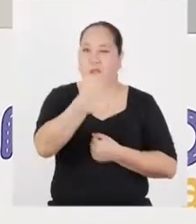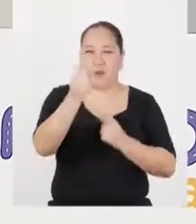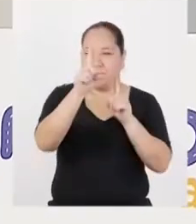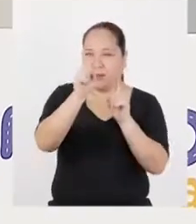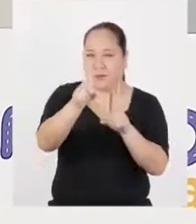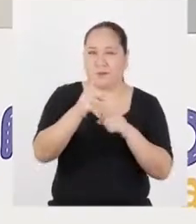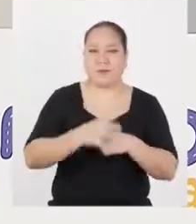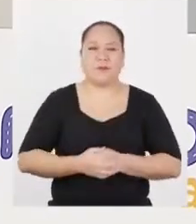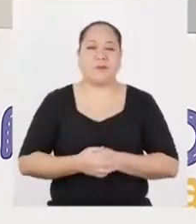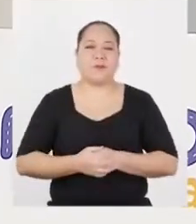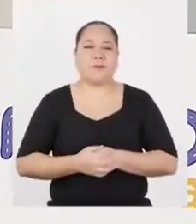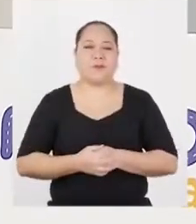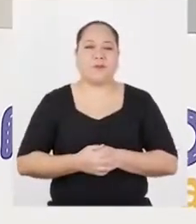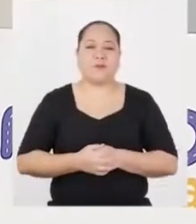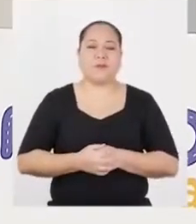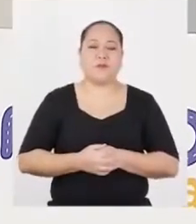otra pregunta.